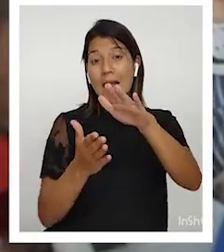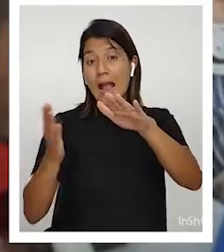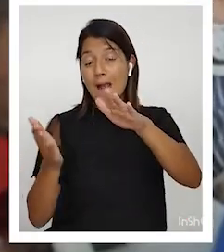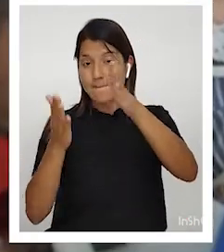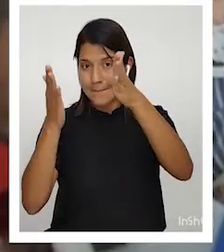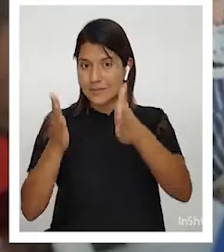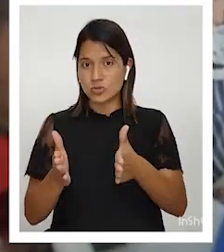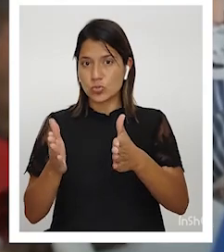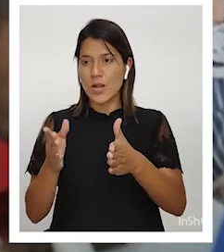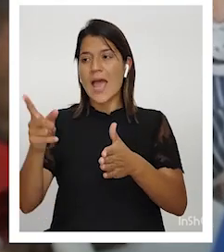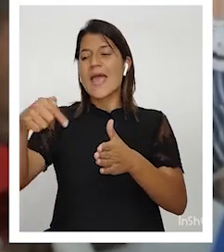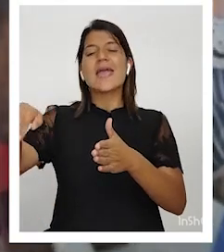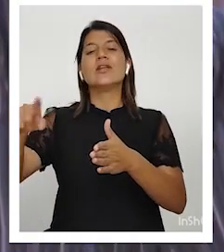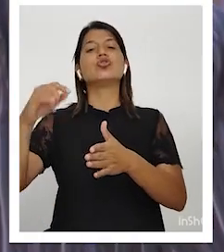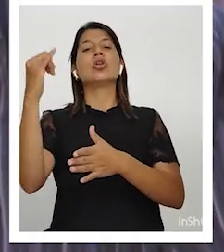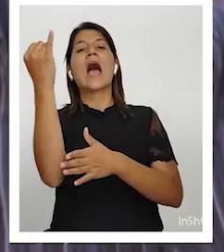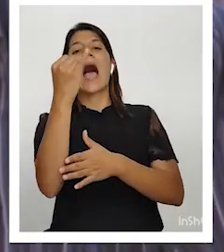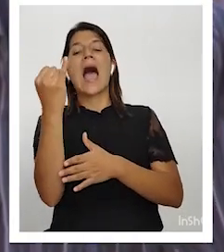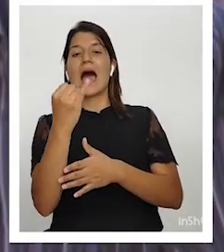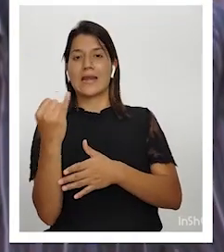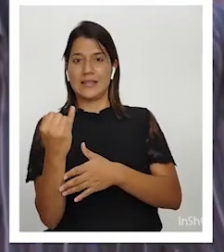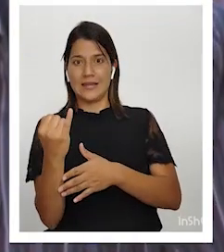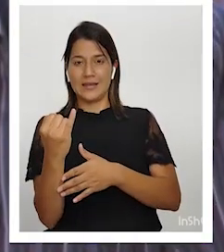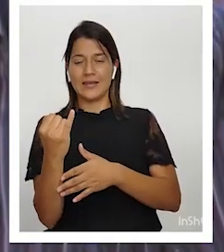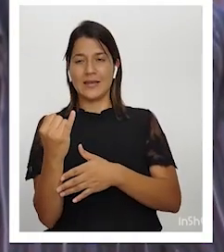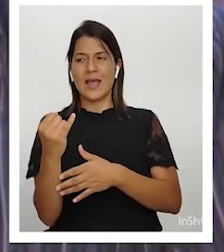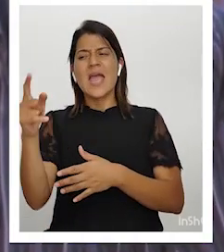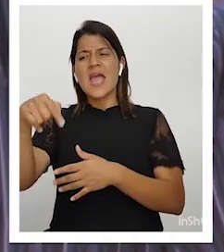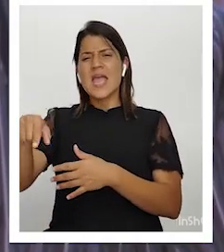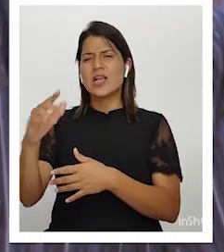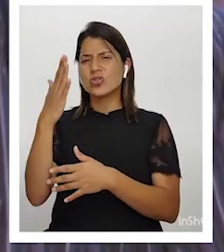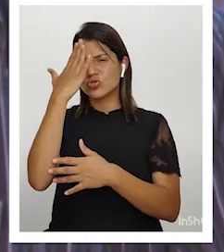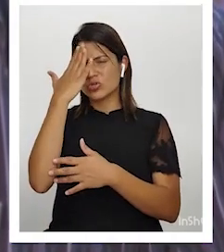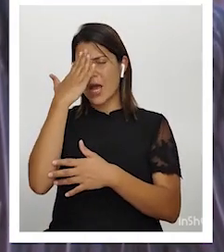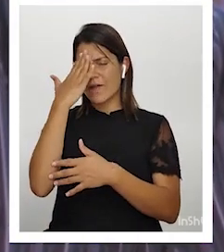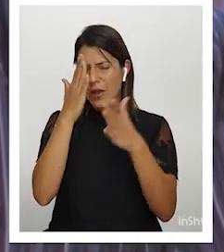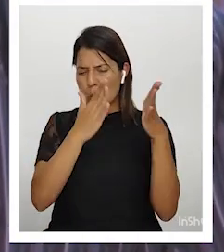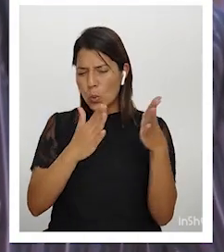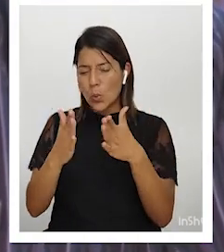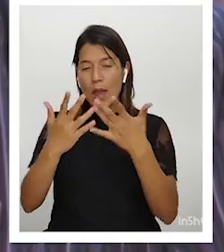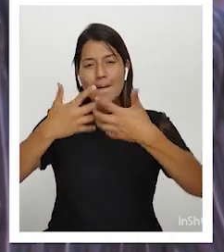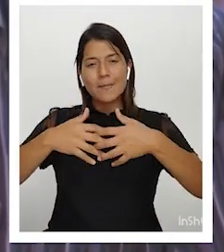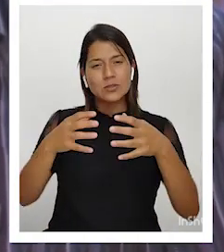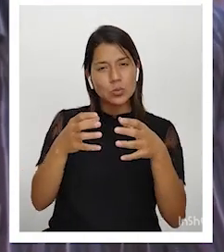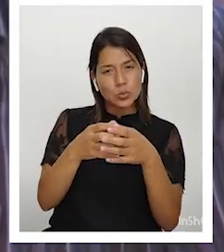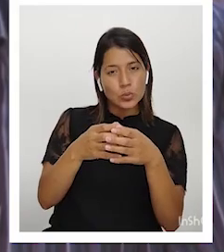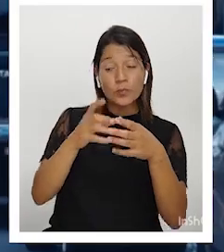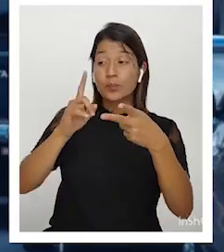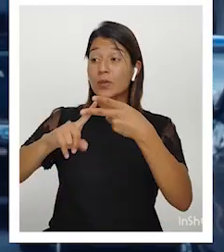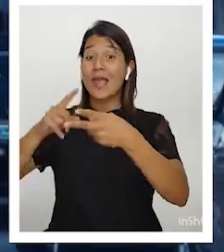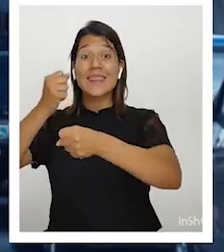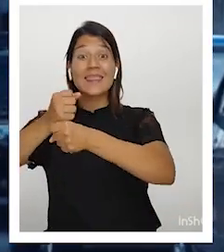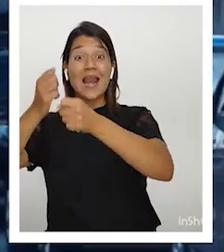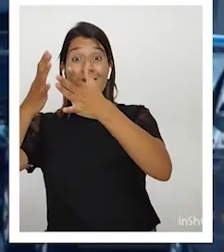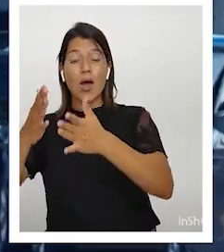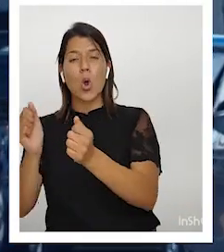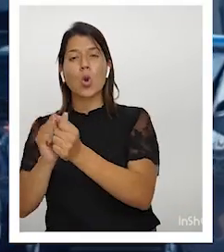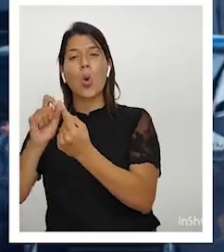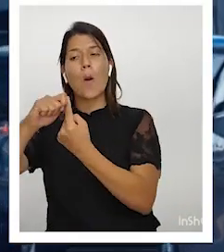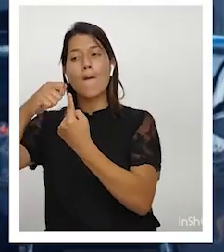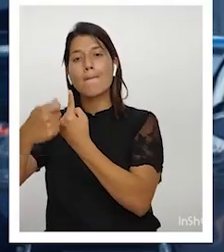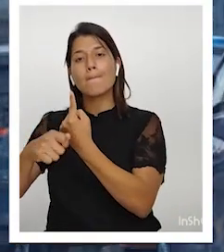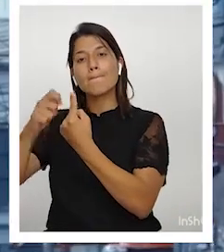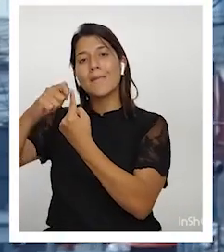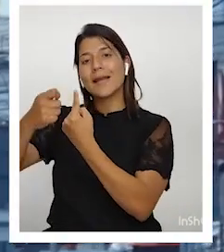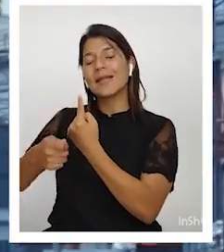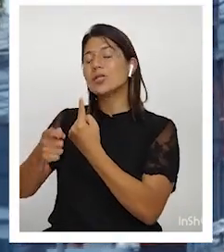un artesano del agro, sabe la organización pero de la pequeña empresa, el obrero bananero no conoce esa forma